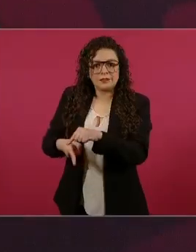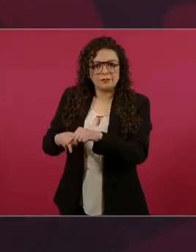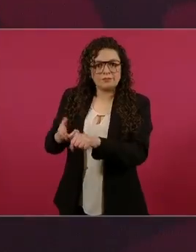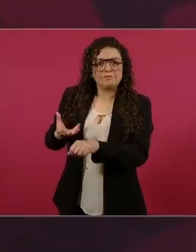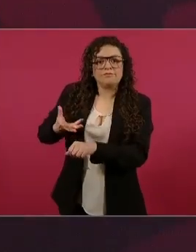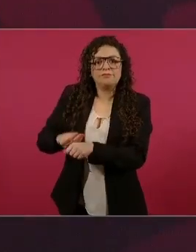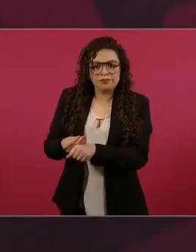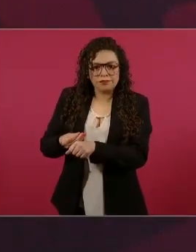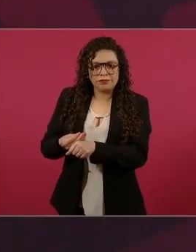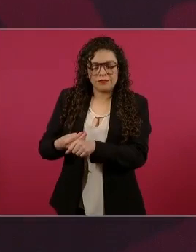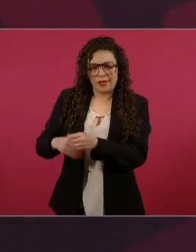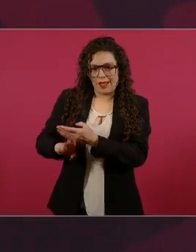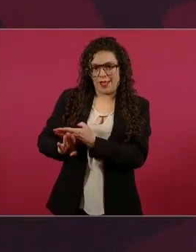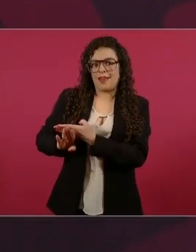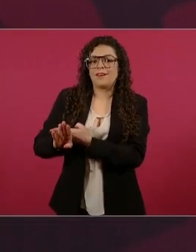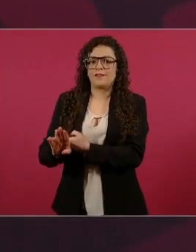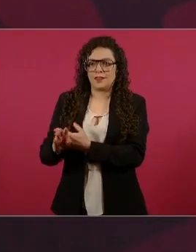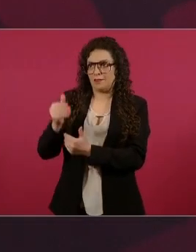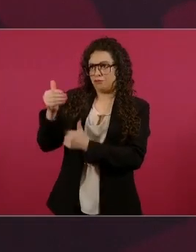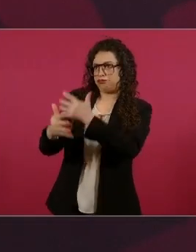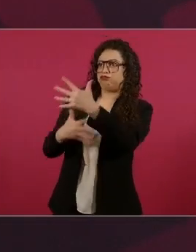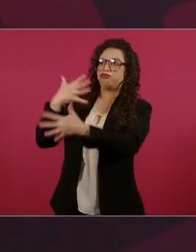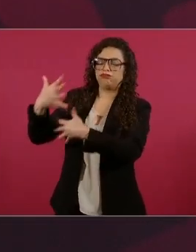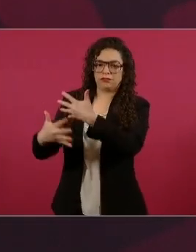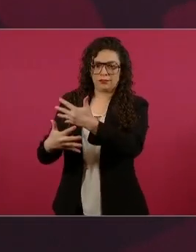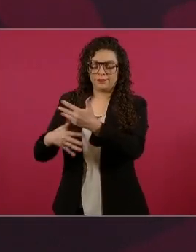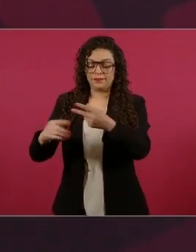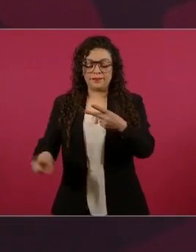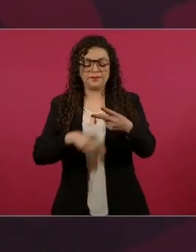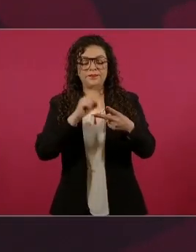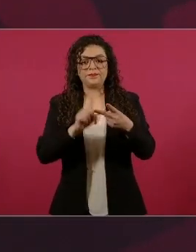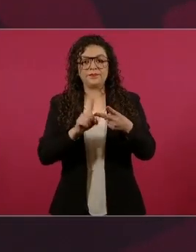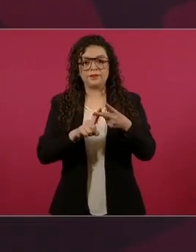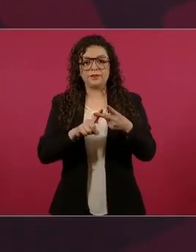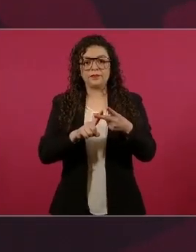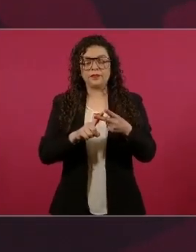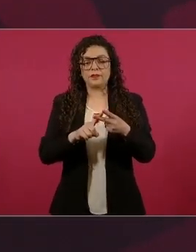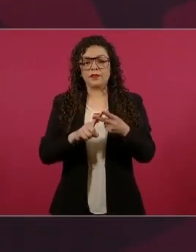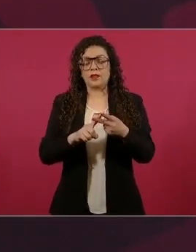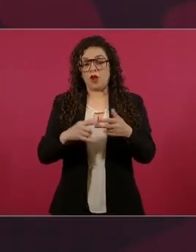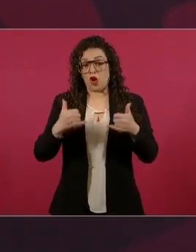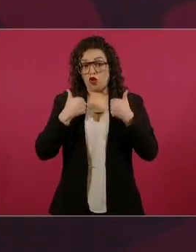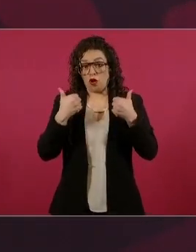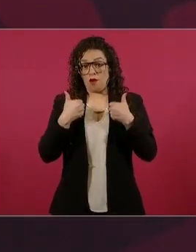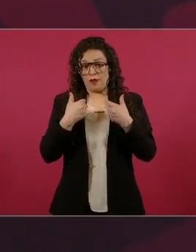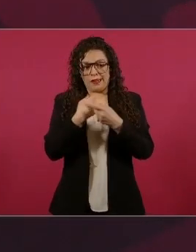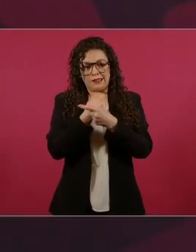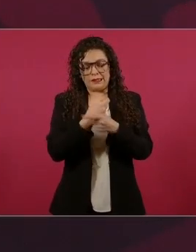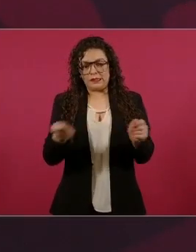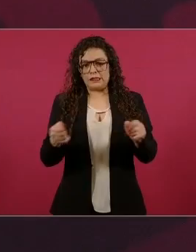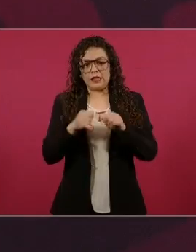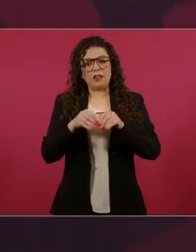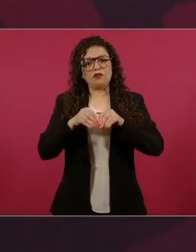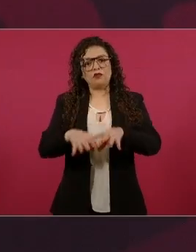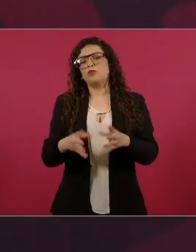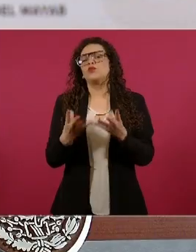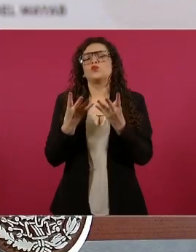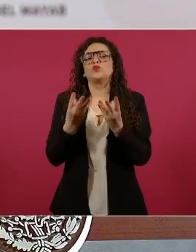Segundo, orientando mucho a los jóvenes del daño que causan las drogas.